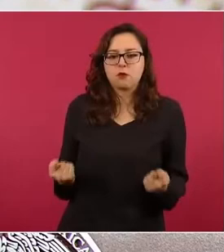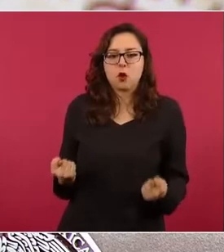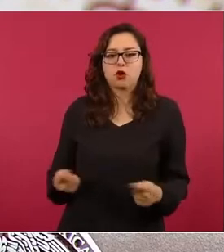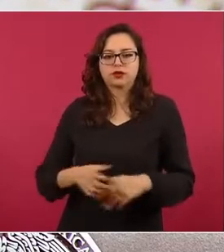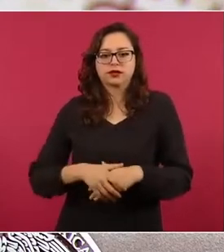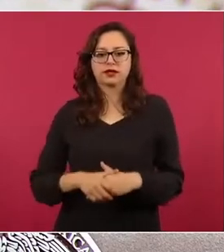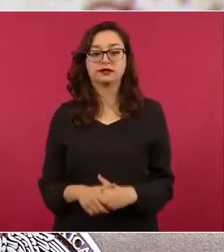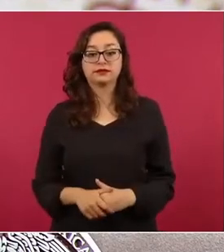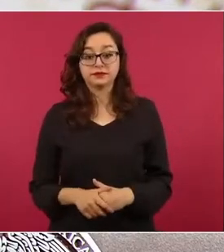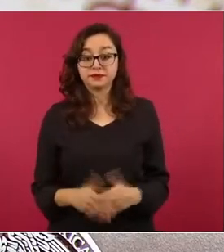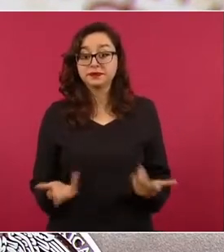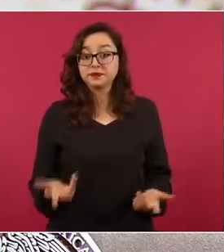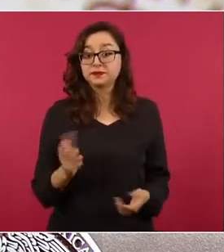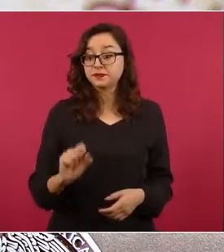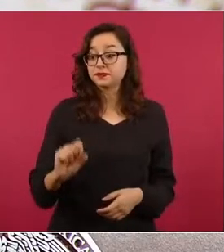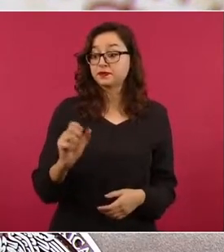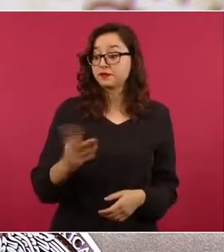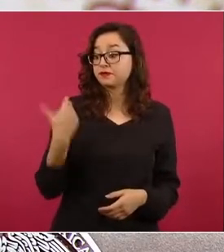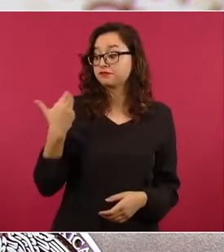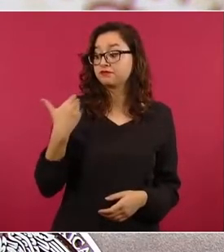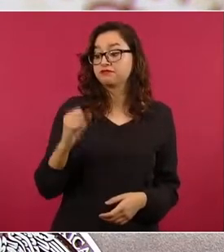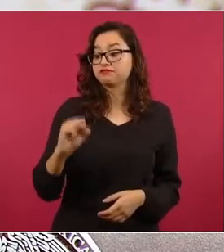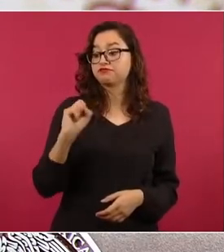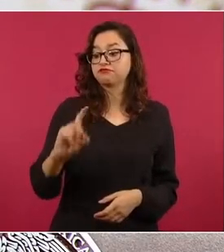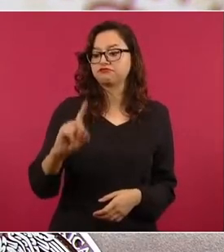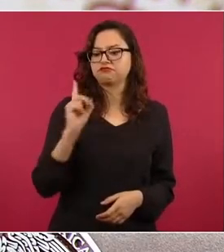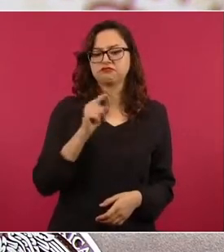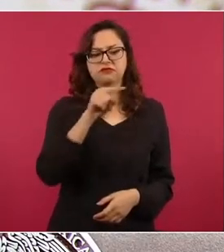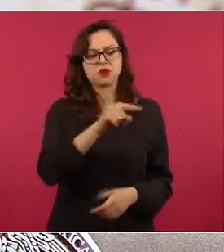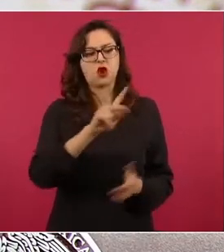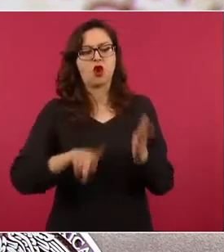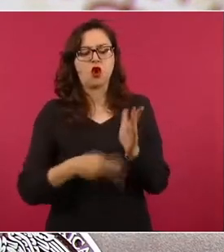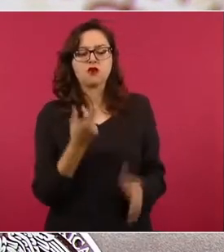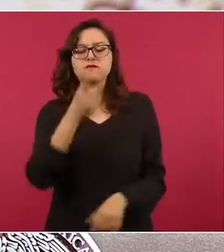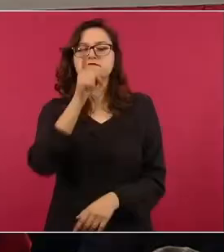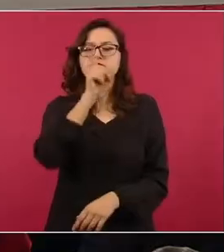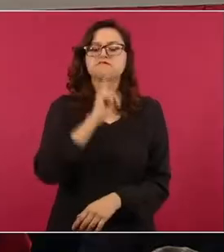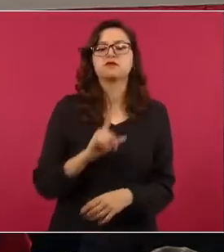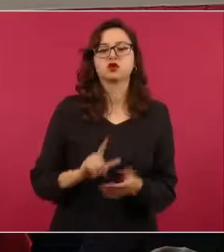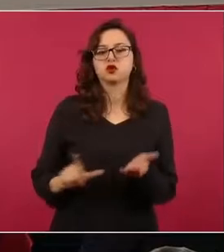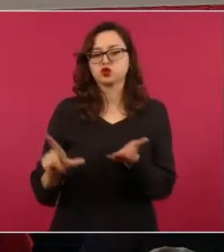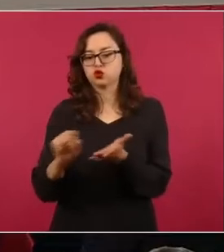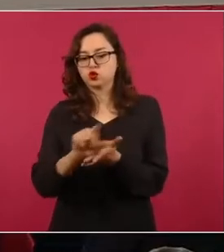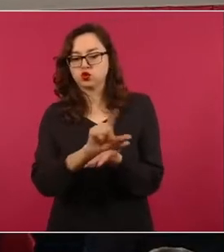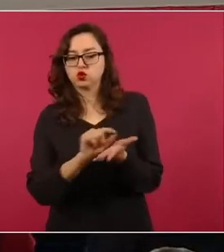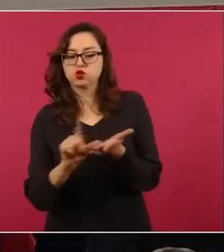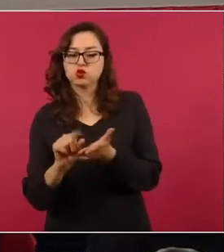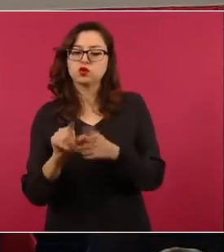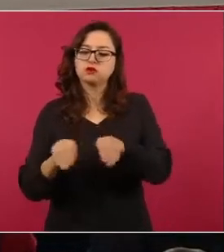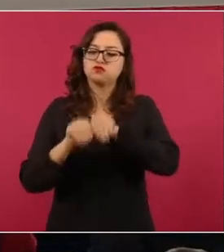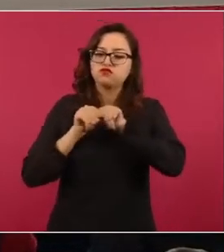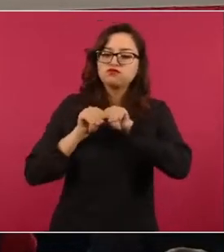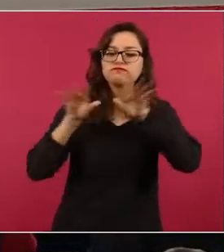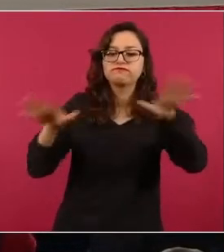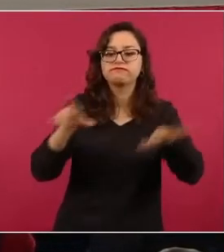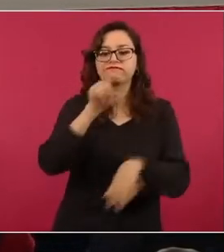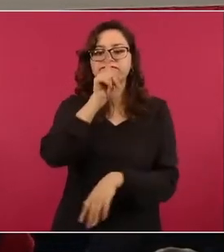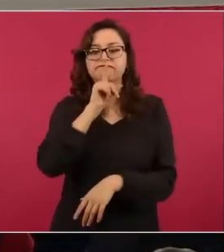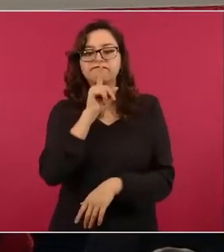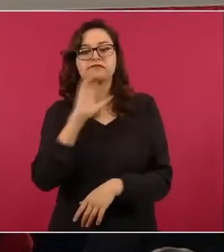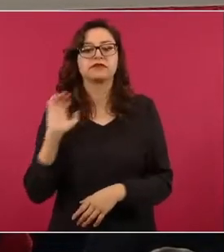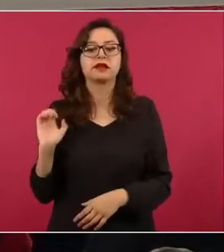semana no tuvo empacho en volver a mentir. En su cuenta de Twitter público, cito al expresidente,